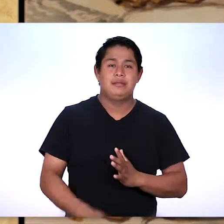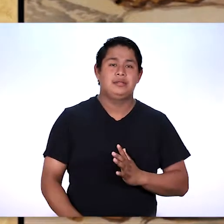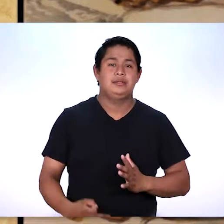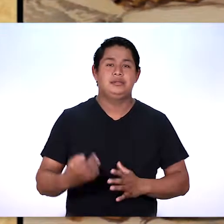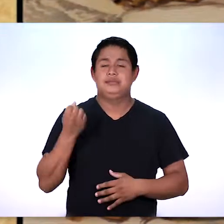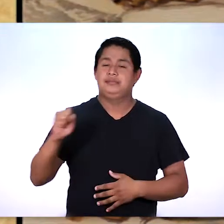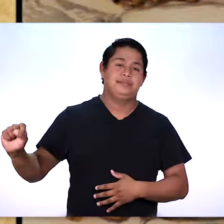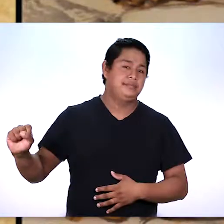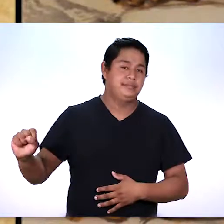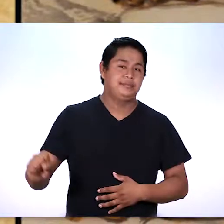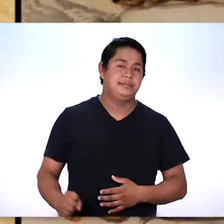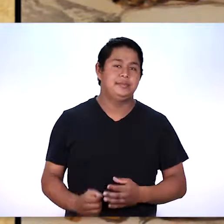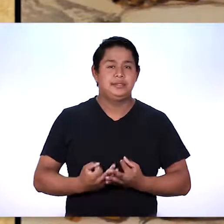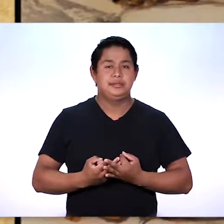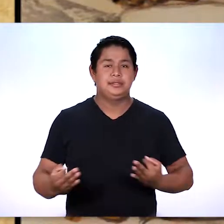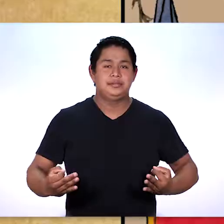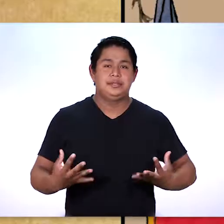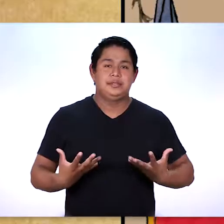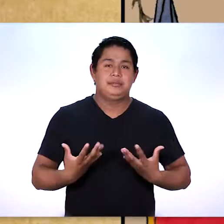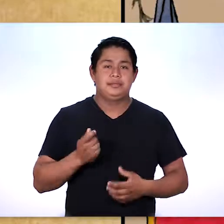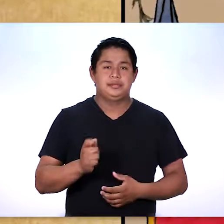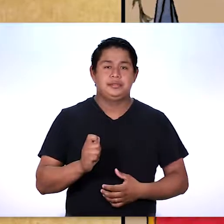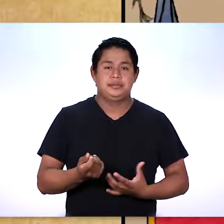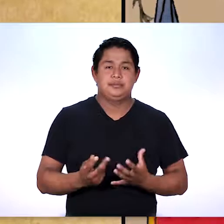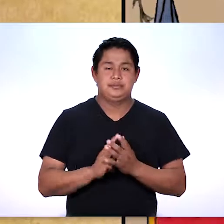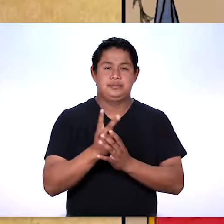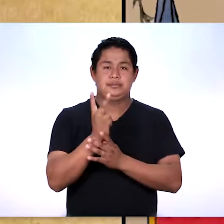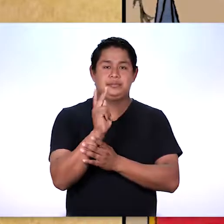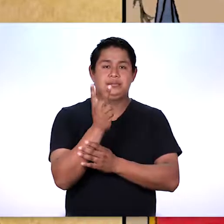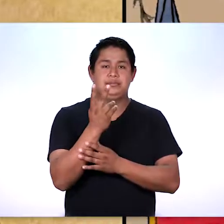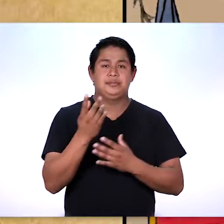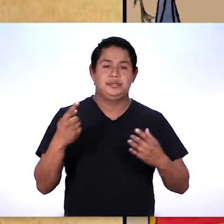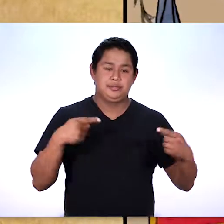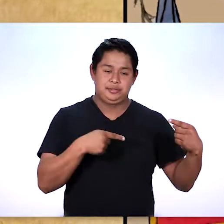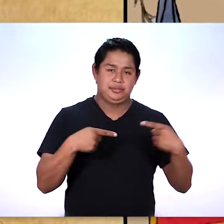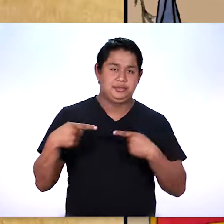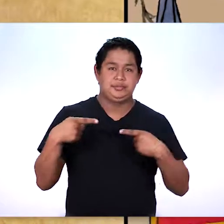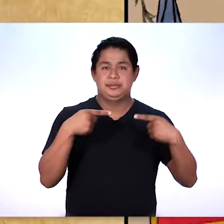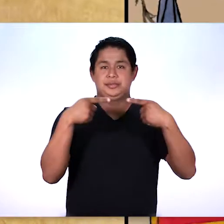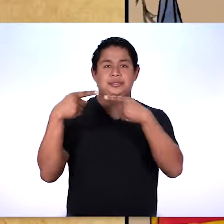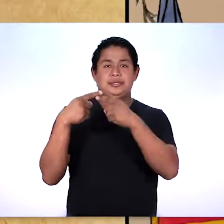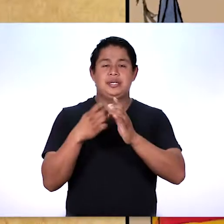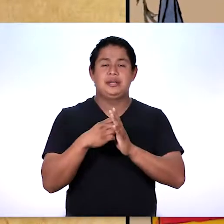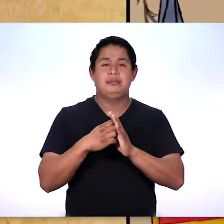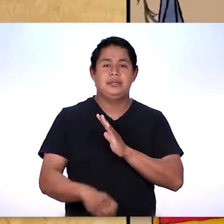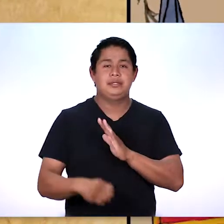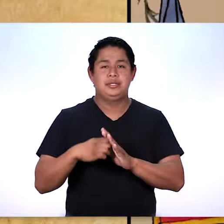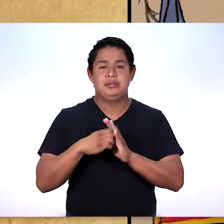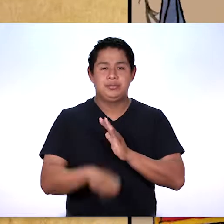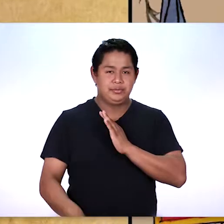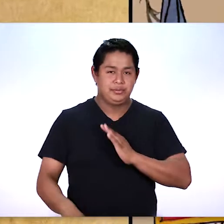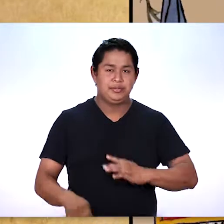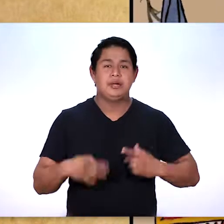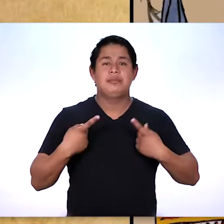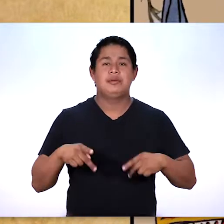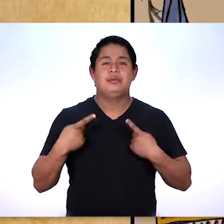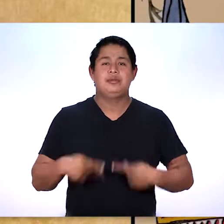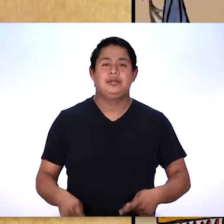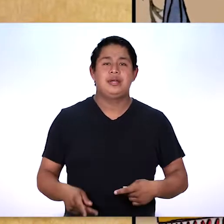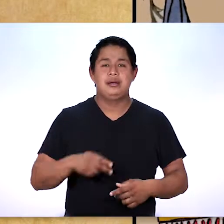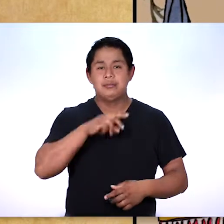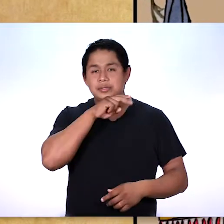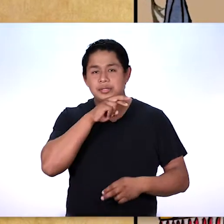persecución, fallan. La semilla sembrada entre espinos representa a los que oyen el mensaje,